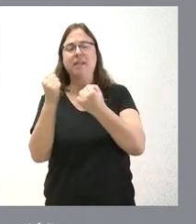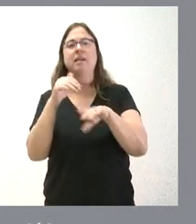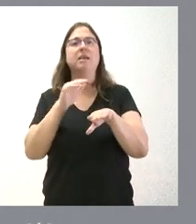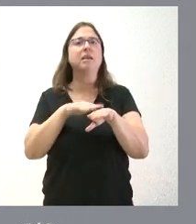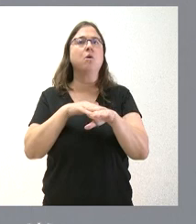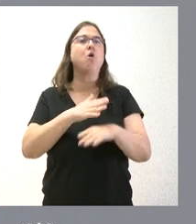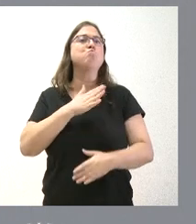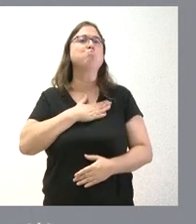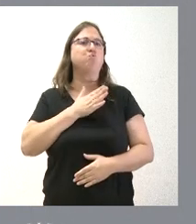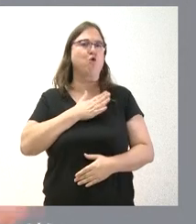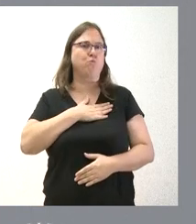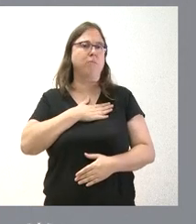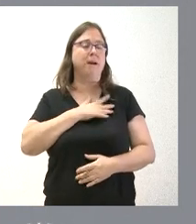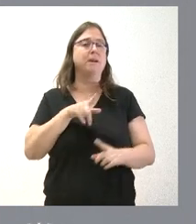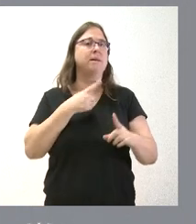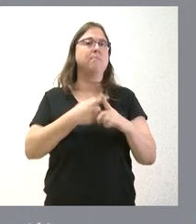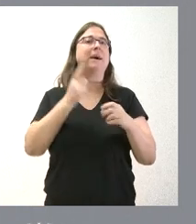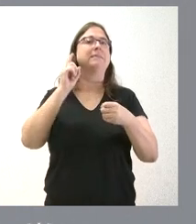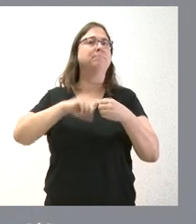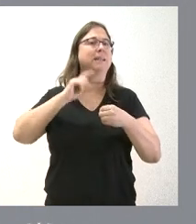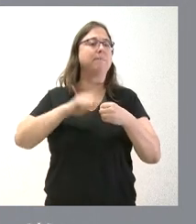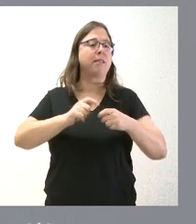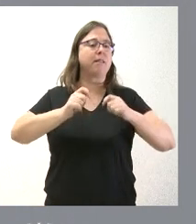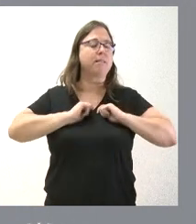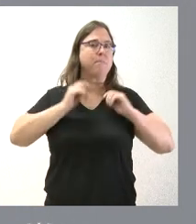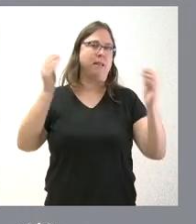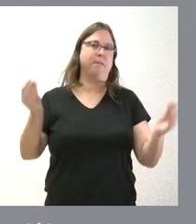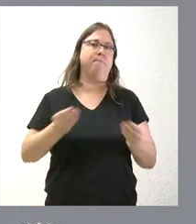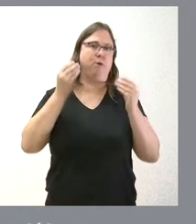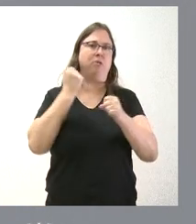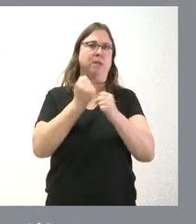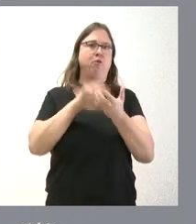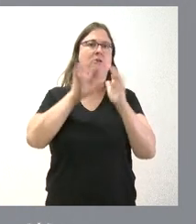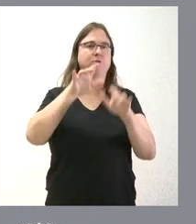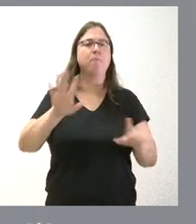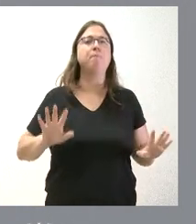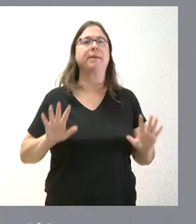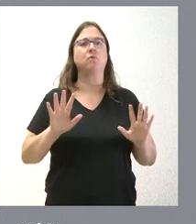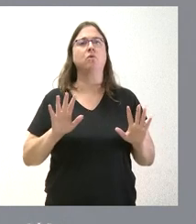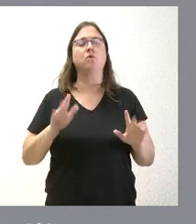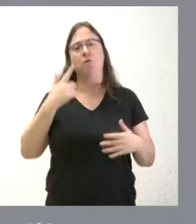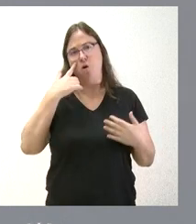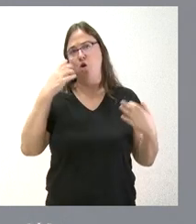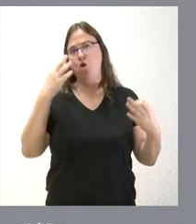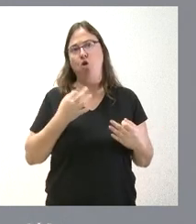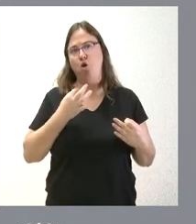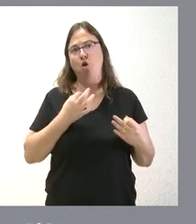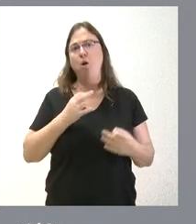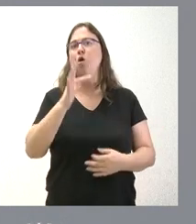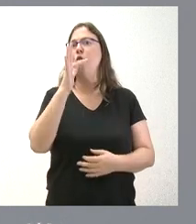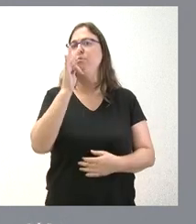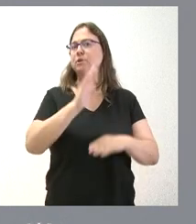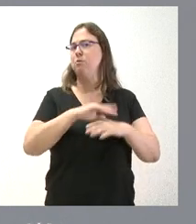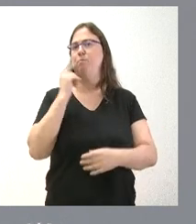propias de la comunidad y que esta participación venga a mejorar lo que hacemos en Castilla y León, pero, lógicamente, es muy positivo para